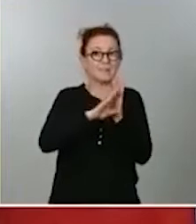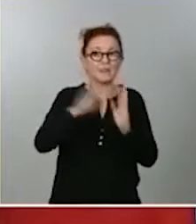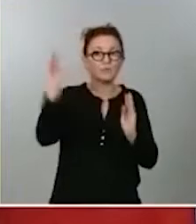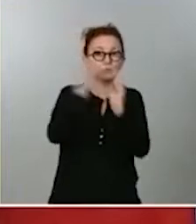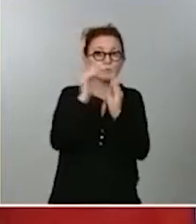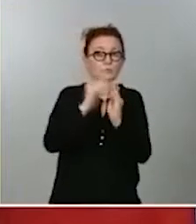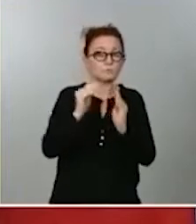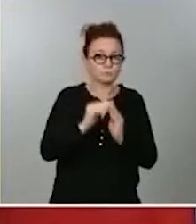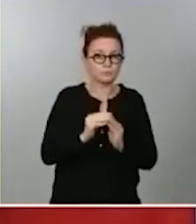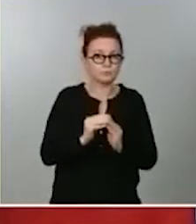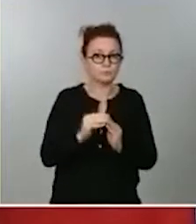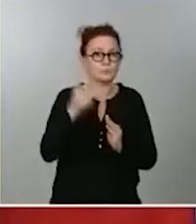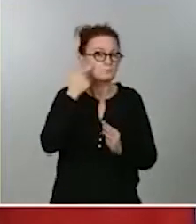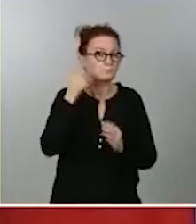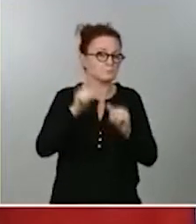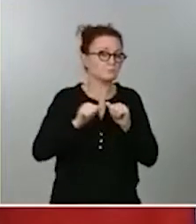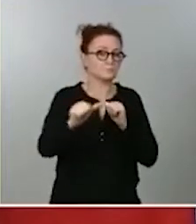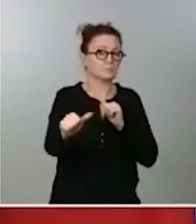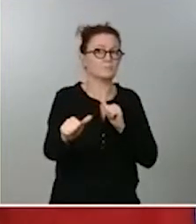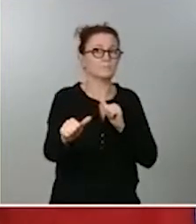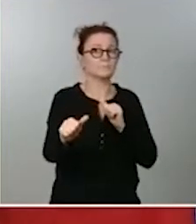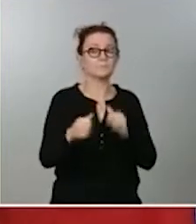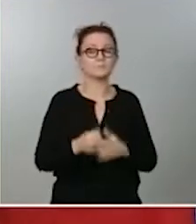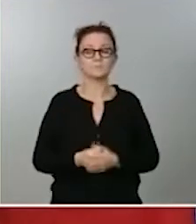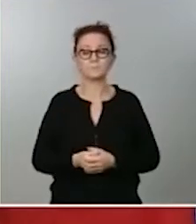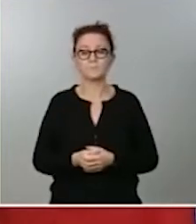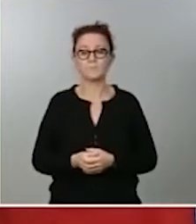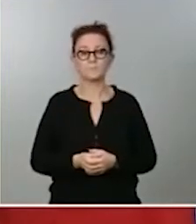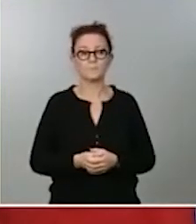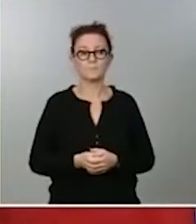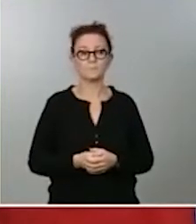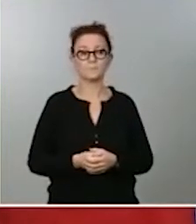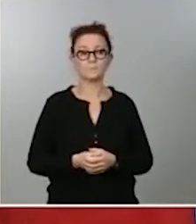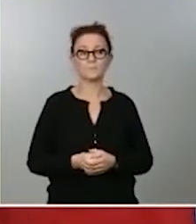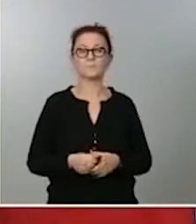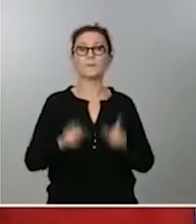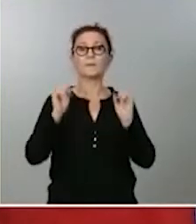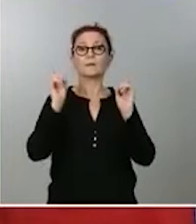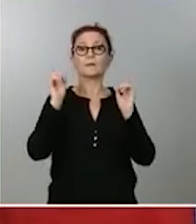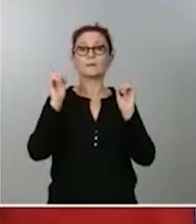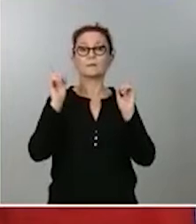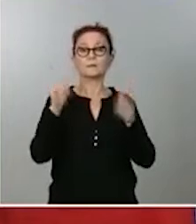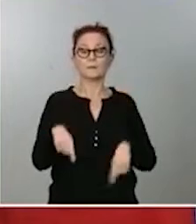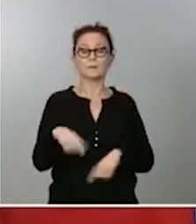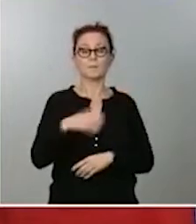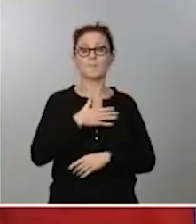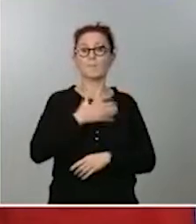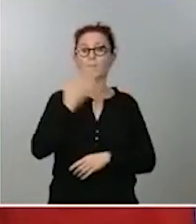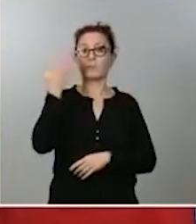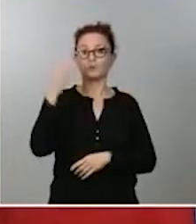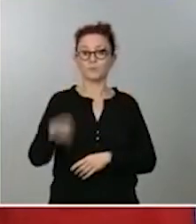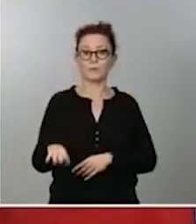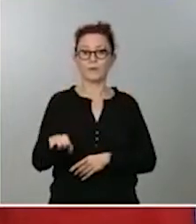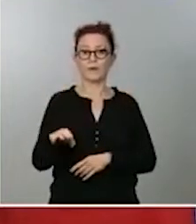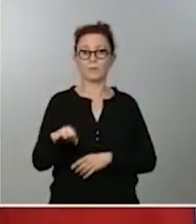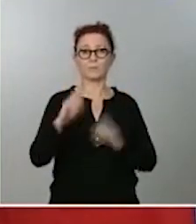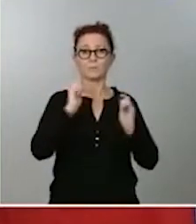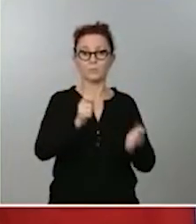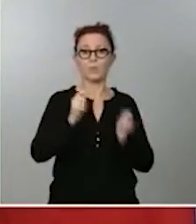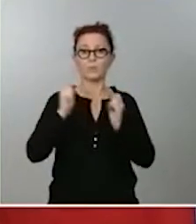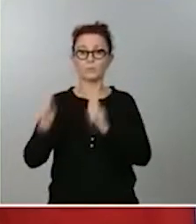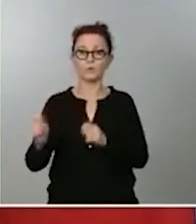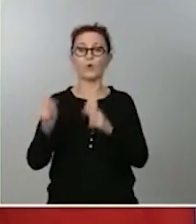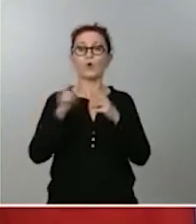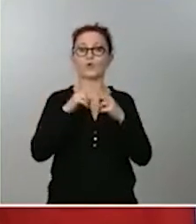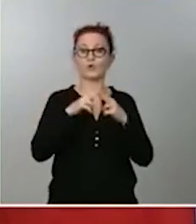Igualmente, se reserva la posibilidad de nombrar dos consejeros en el Consejo de Administración